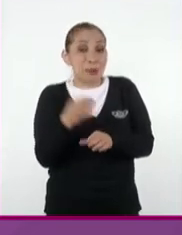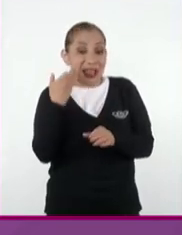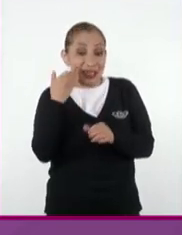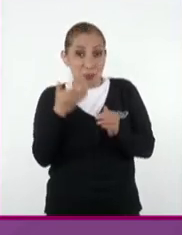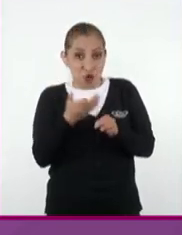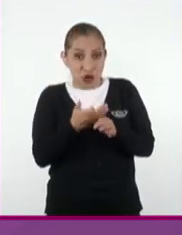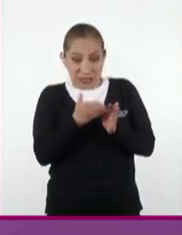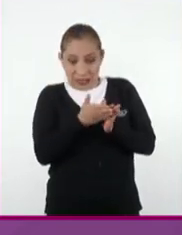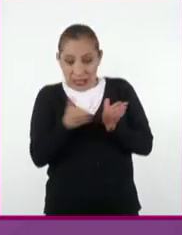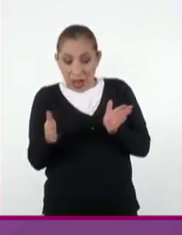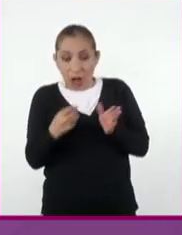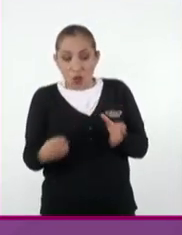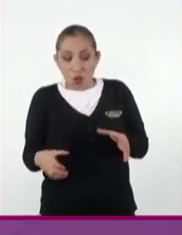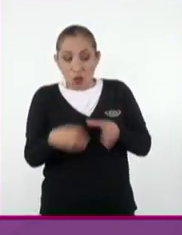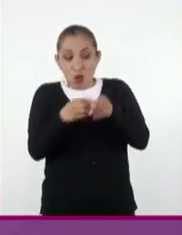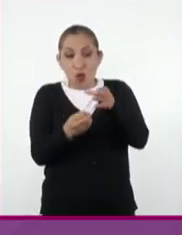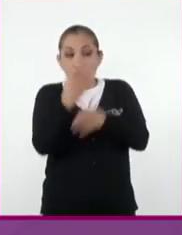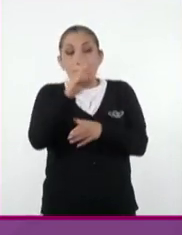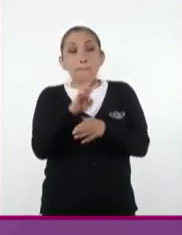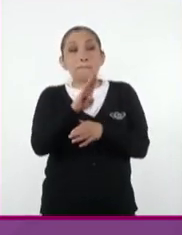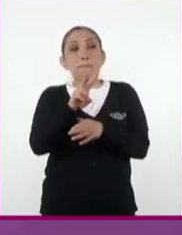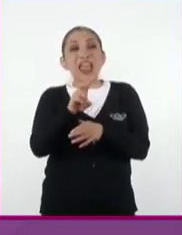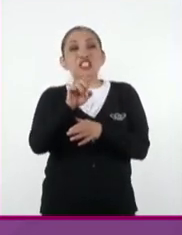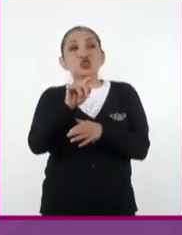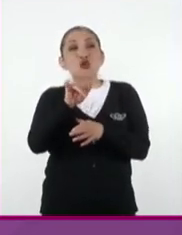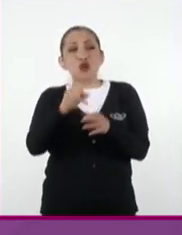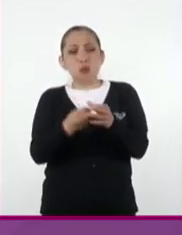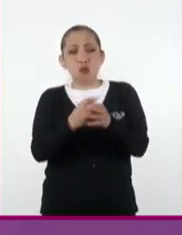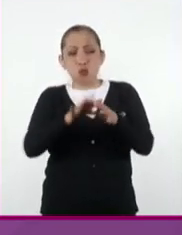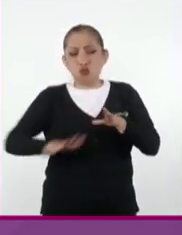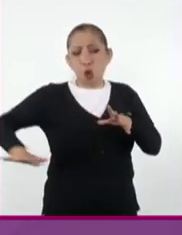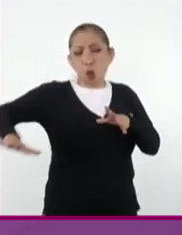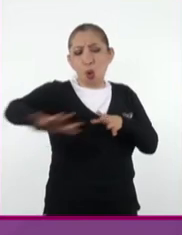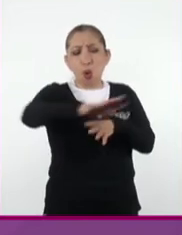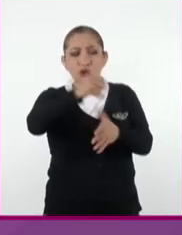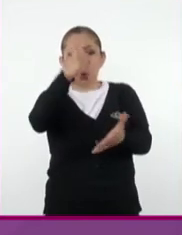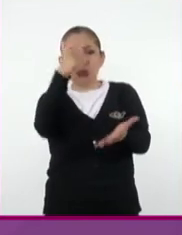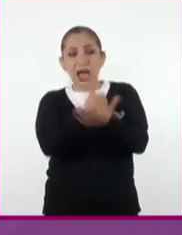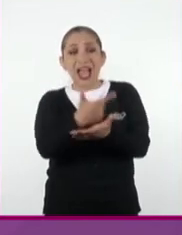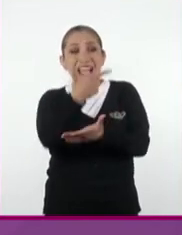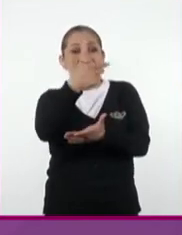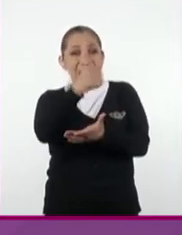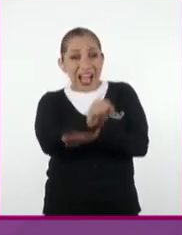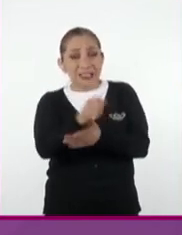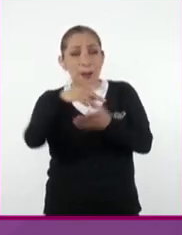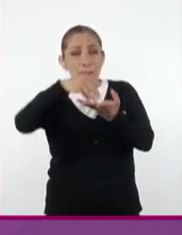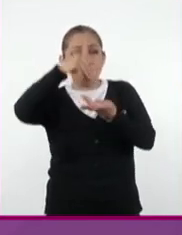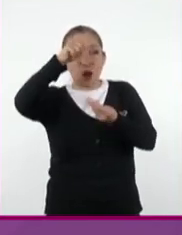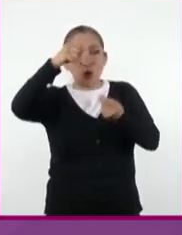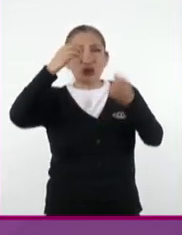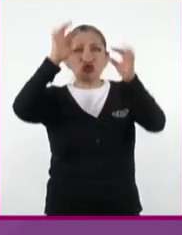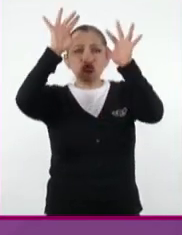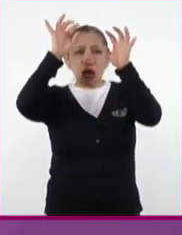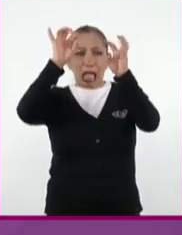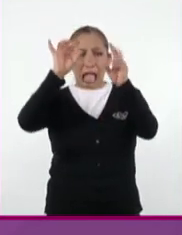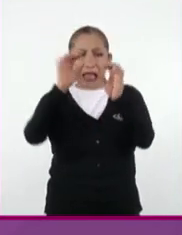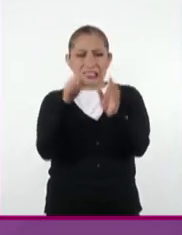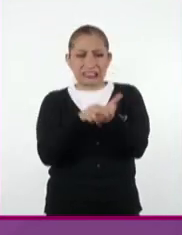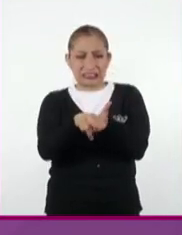nuestra era, cuando el volcán Vesuvio hizo erupción, cubriendo a toda la ciudad de gases, polvo y cenizas.